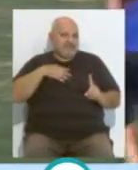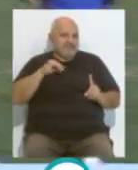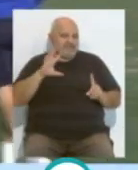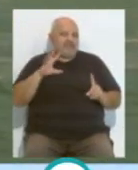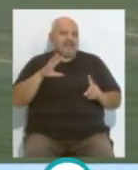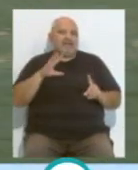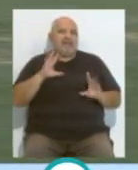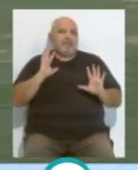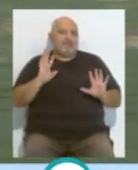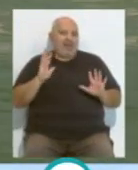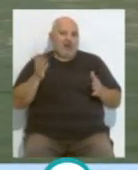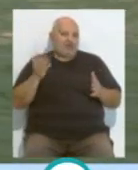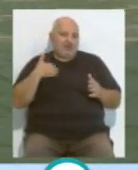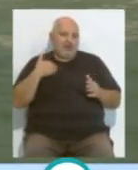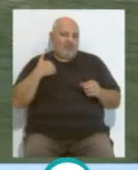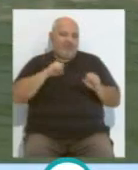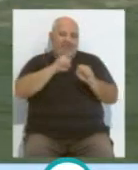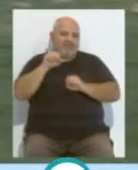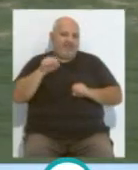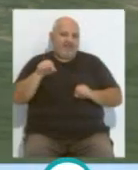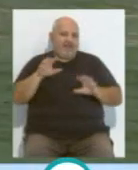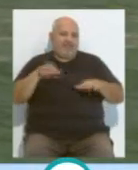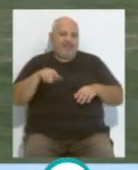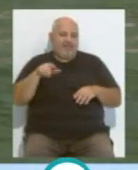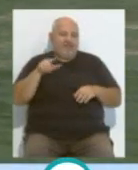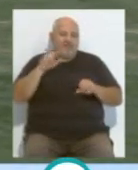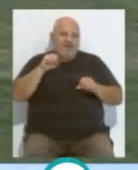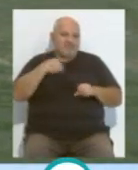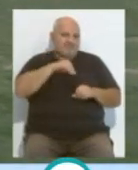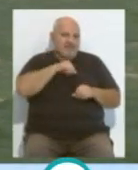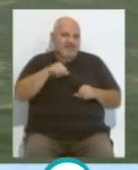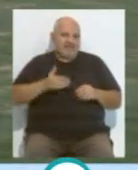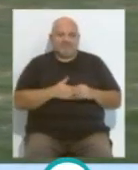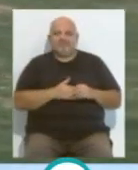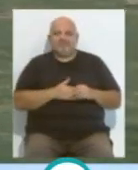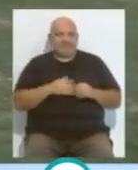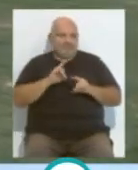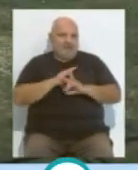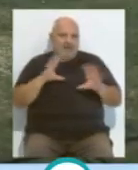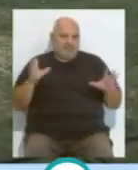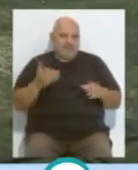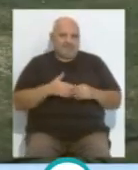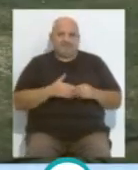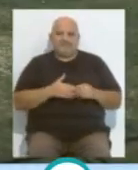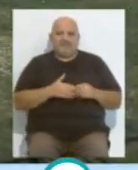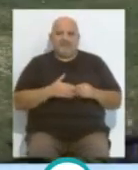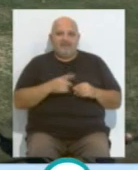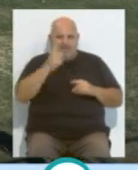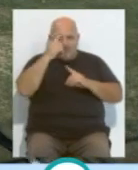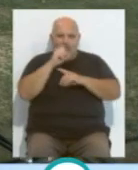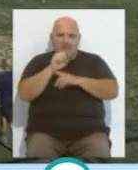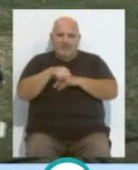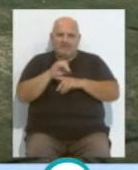es un fenómeno, pero bueno, España, estoy convencido de que va a ganar de más. Claro, o estás convencido, ¿no?